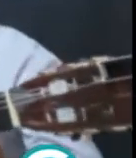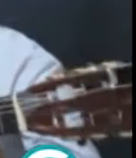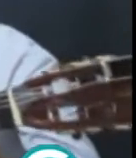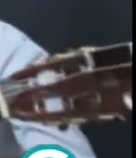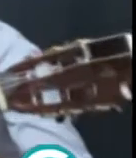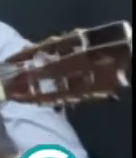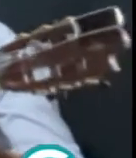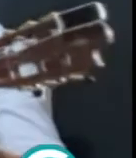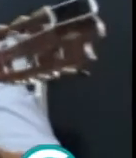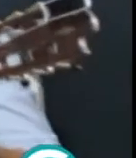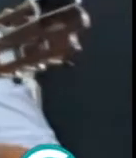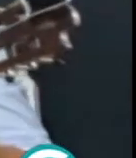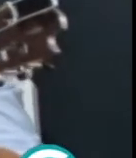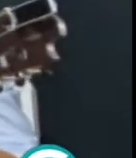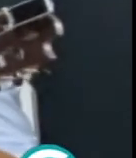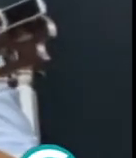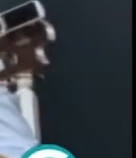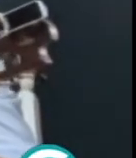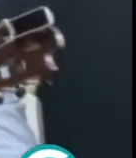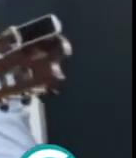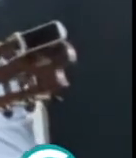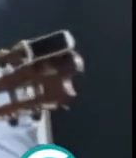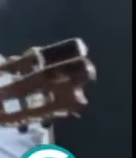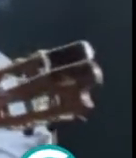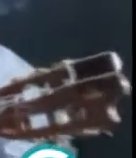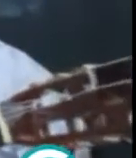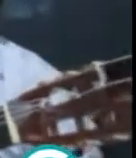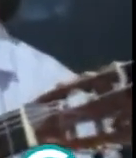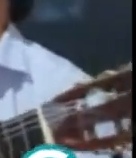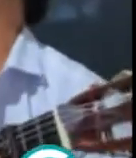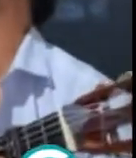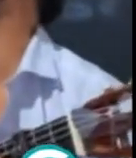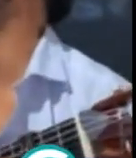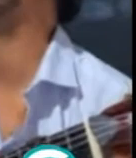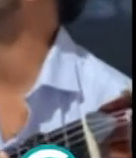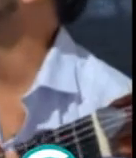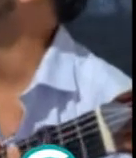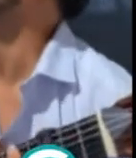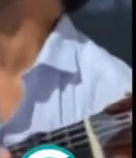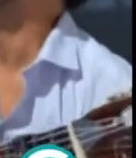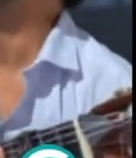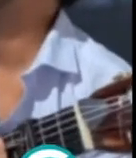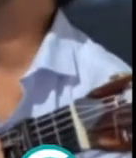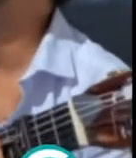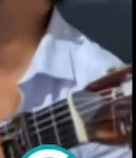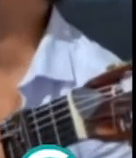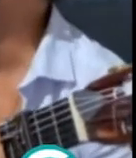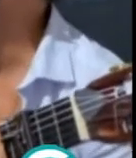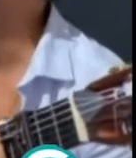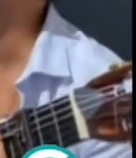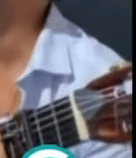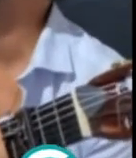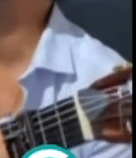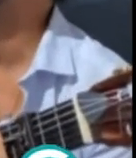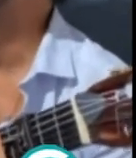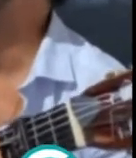enhorabuena enhorabuena la provincia en la ocasión y un familio se les